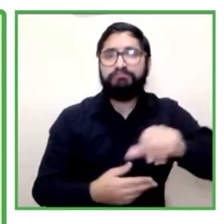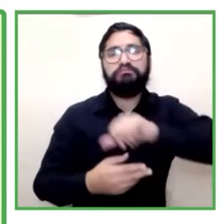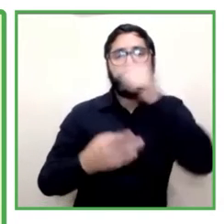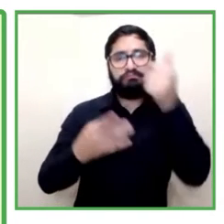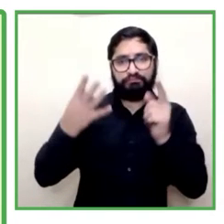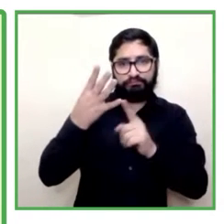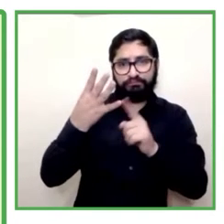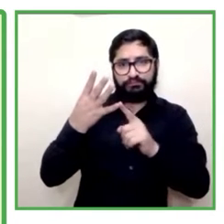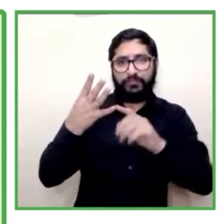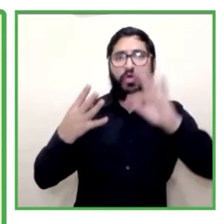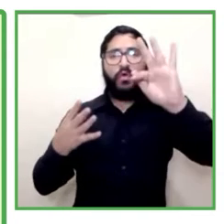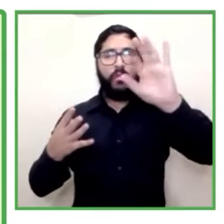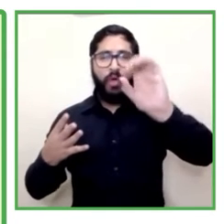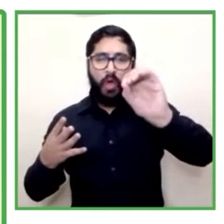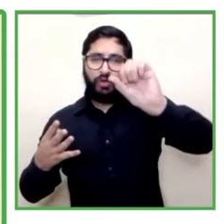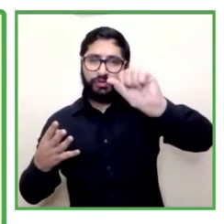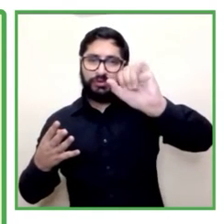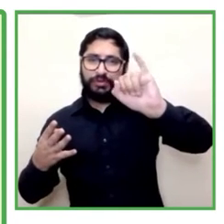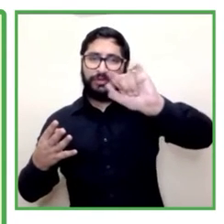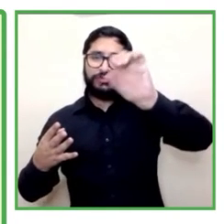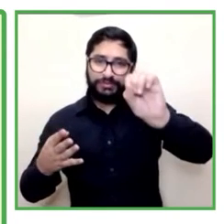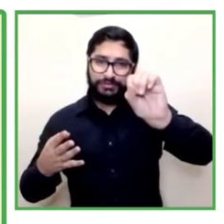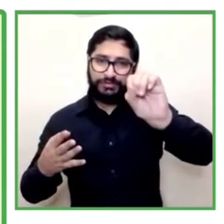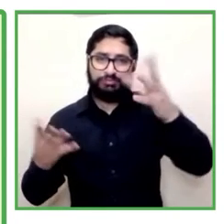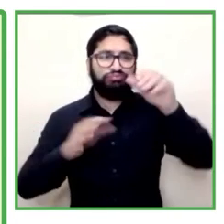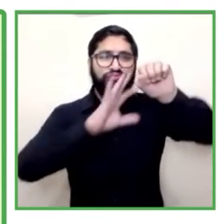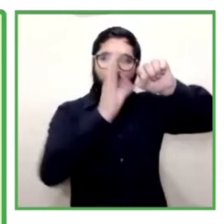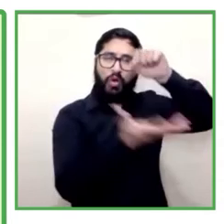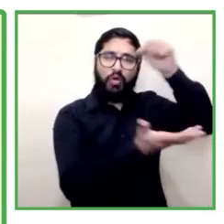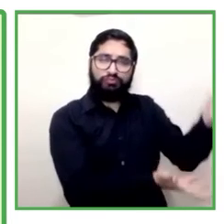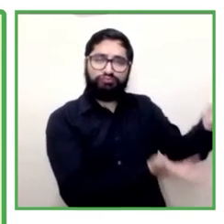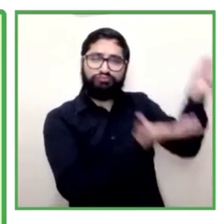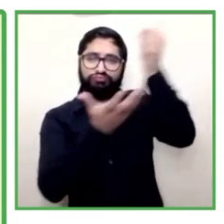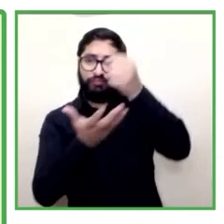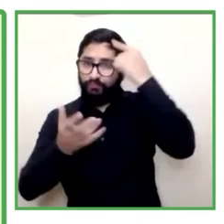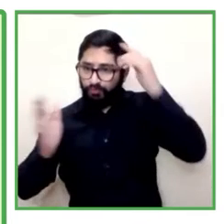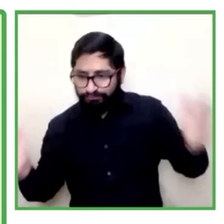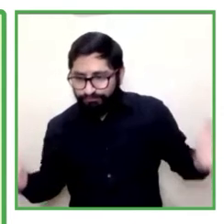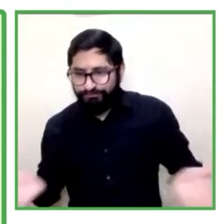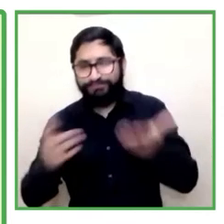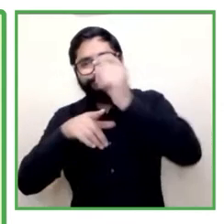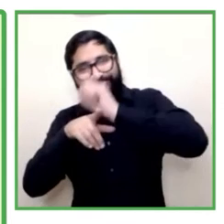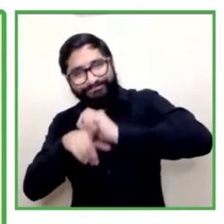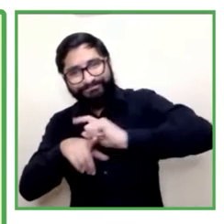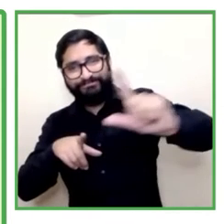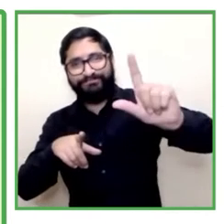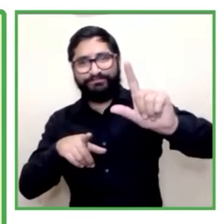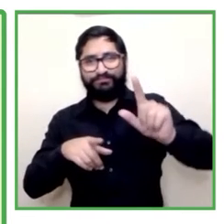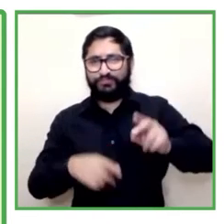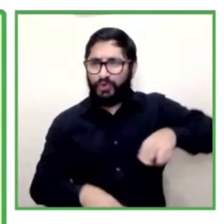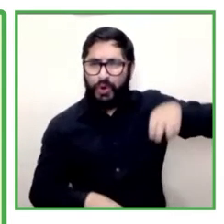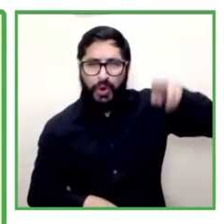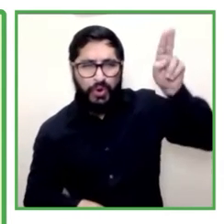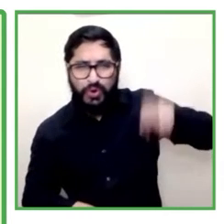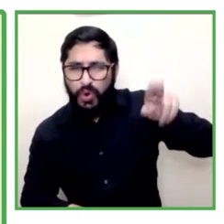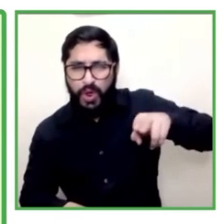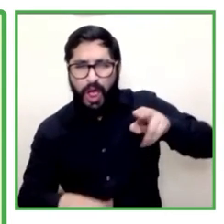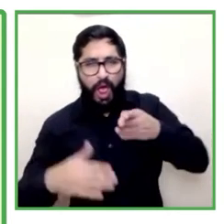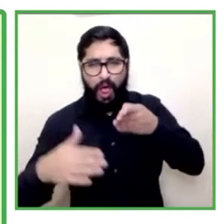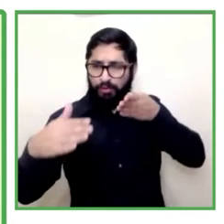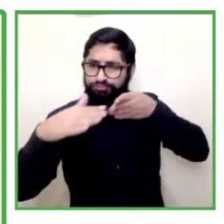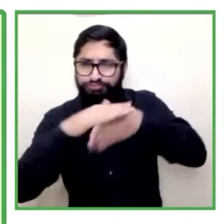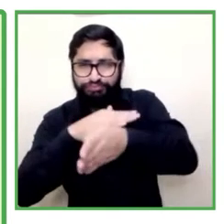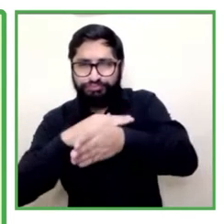pero nunca habíamos podido entrar como en el mundo competitivo, y para poder entrar en el mundo competitivo tienes que facturar, tienes que elaborar, digamos,